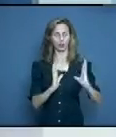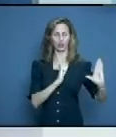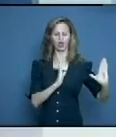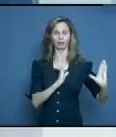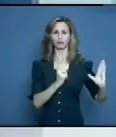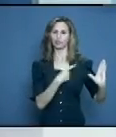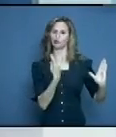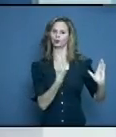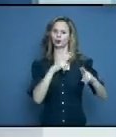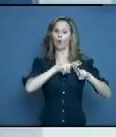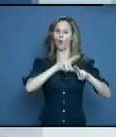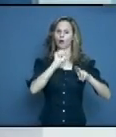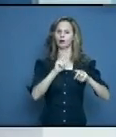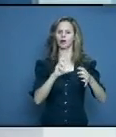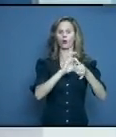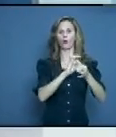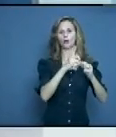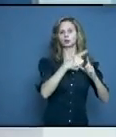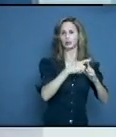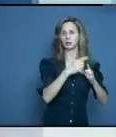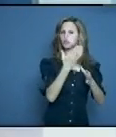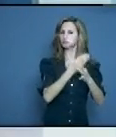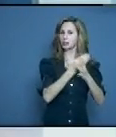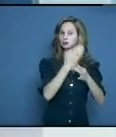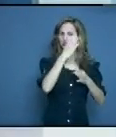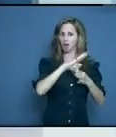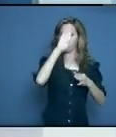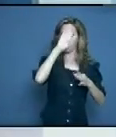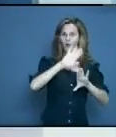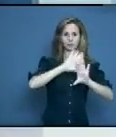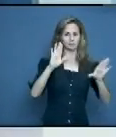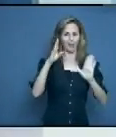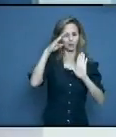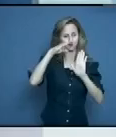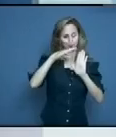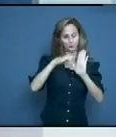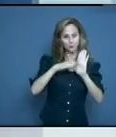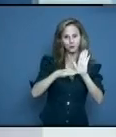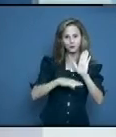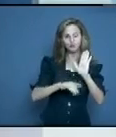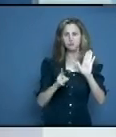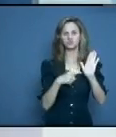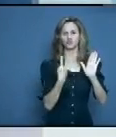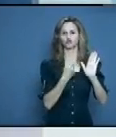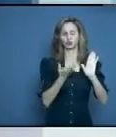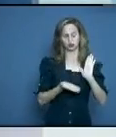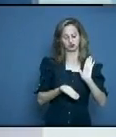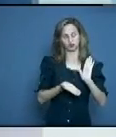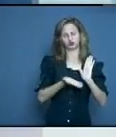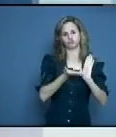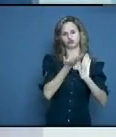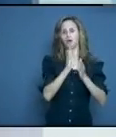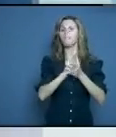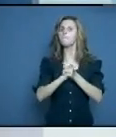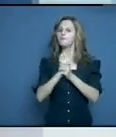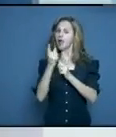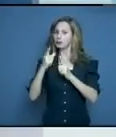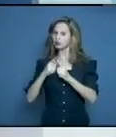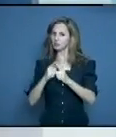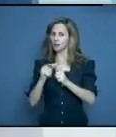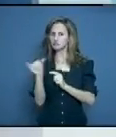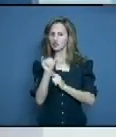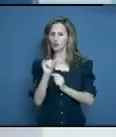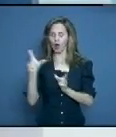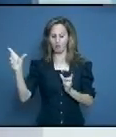ya hasta Santiago está bajando. La Habana, cifra también elevada. Matanza está disminuyendo también, pero todas las provincias